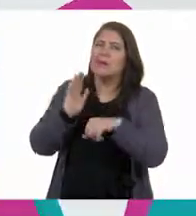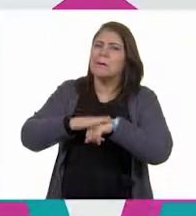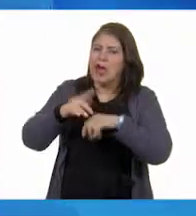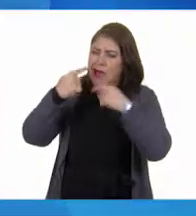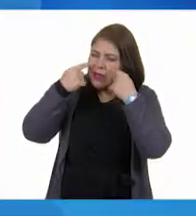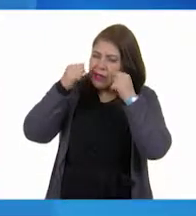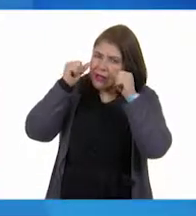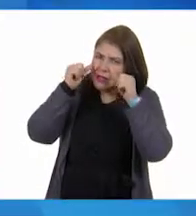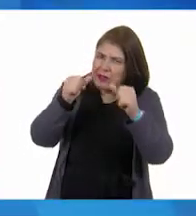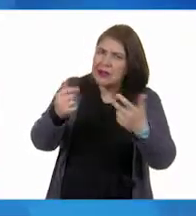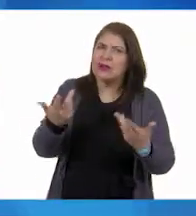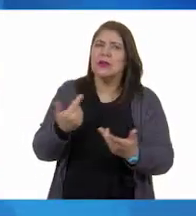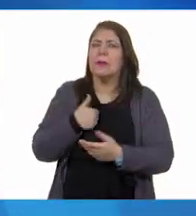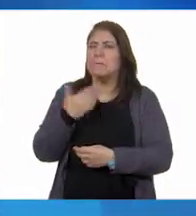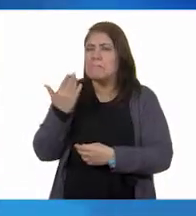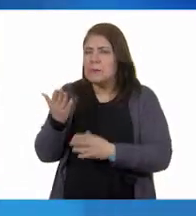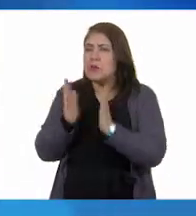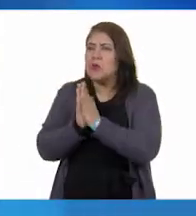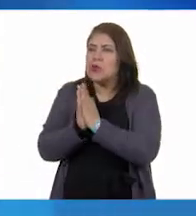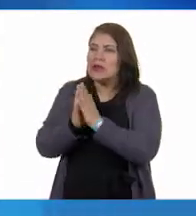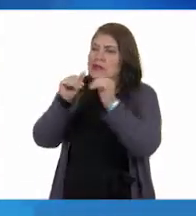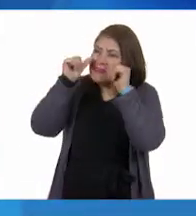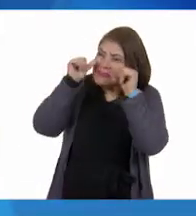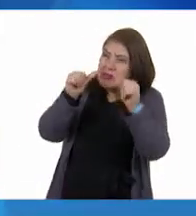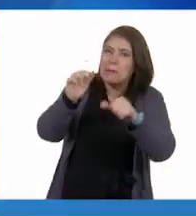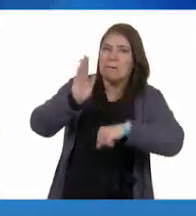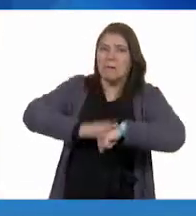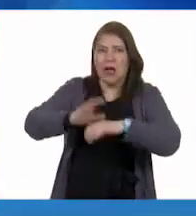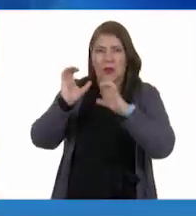Le pido que tenga más cuidado.